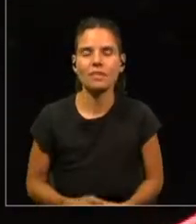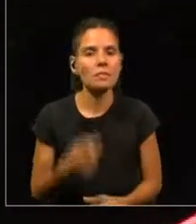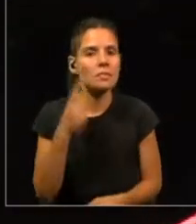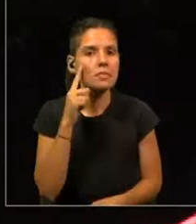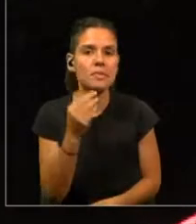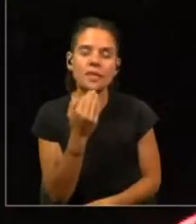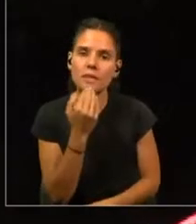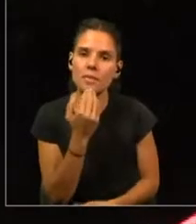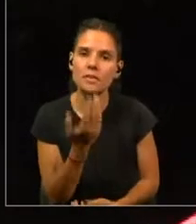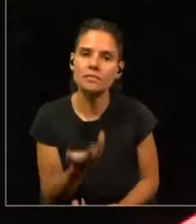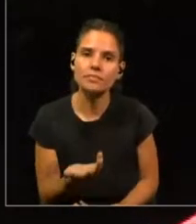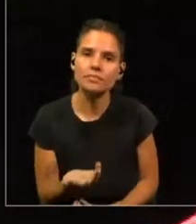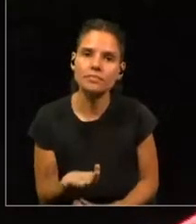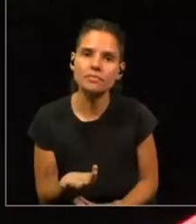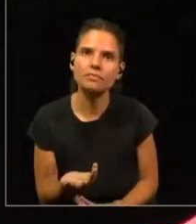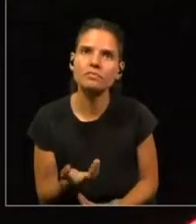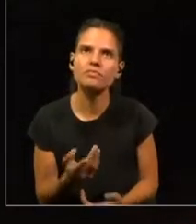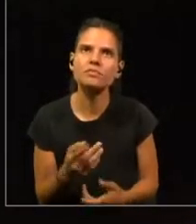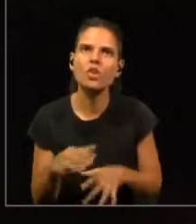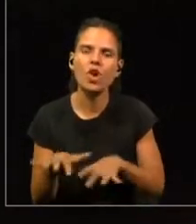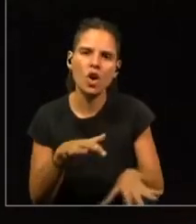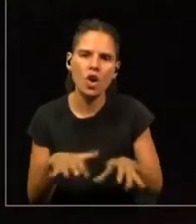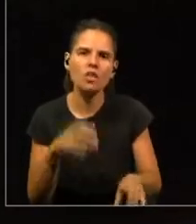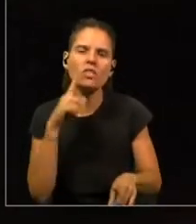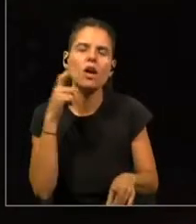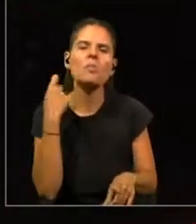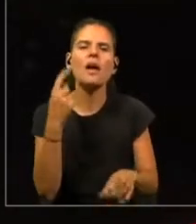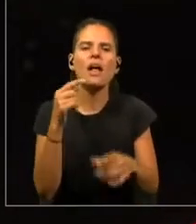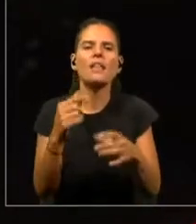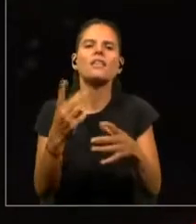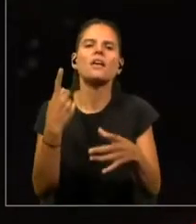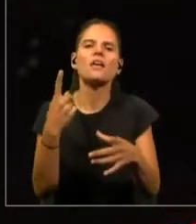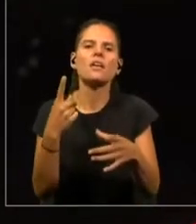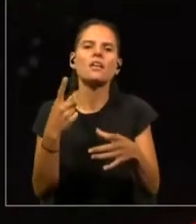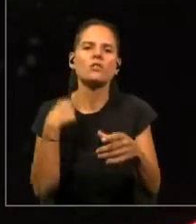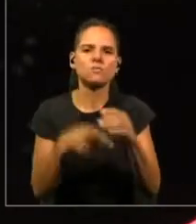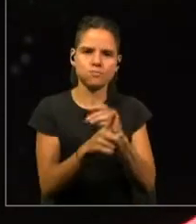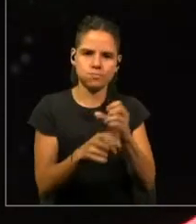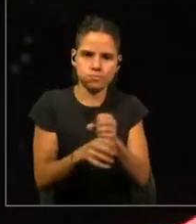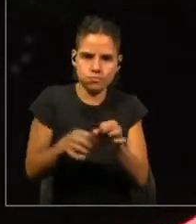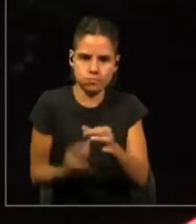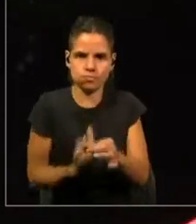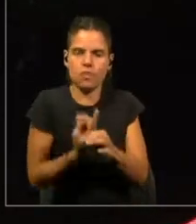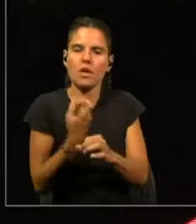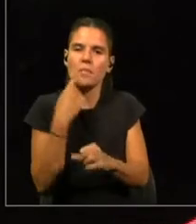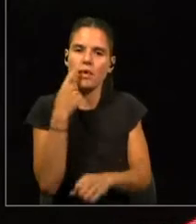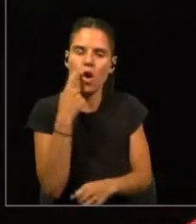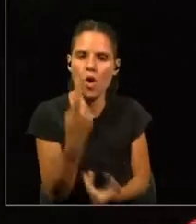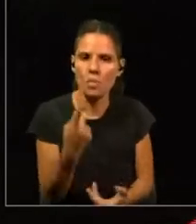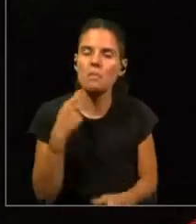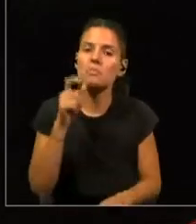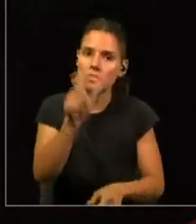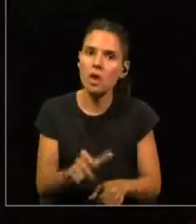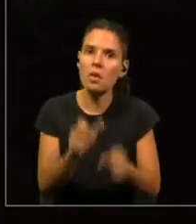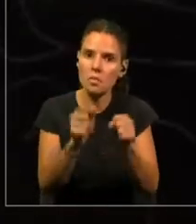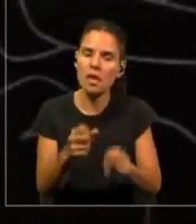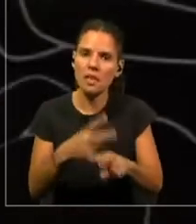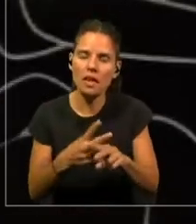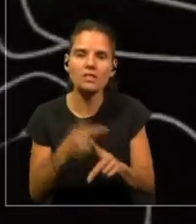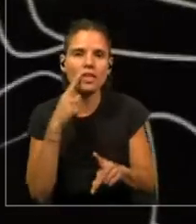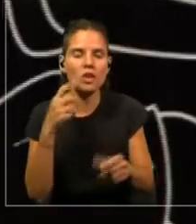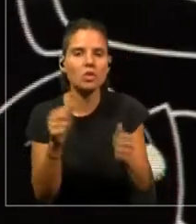había cosas como prostáticos. También personas podrían hacer cosas interesantes con prótesis,